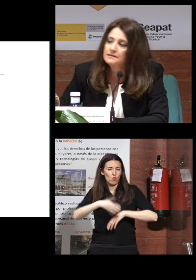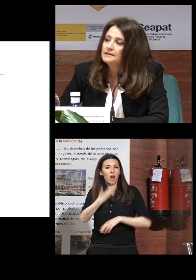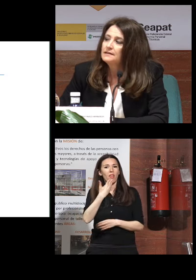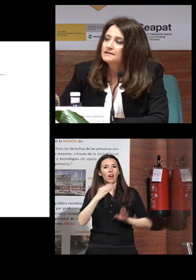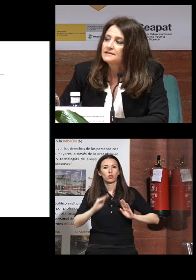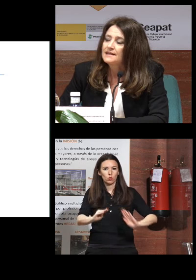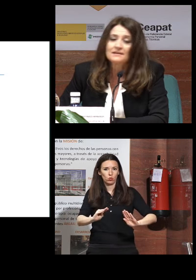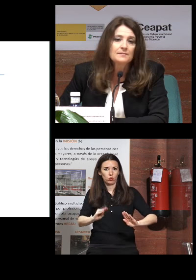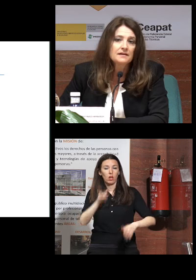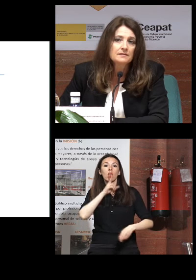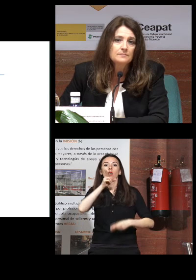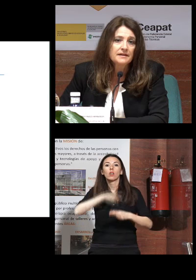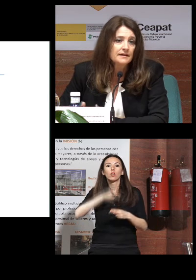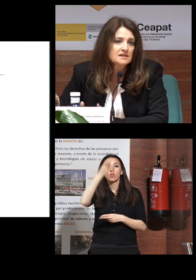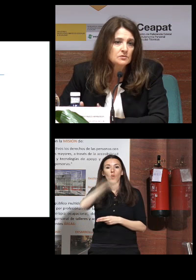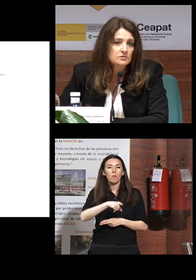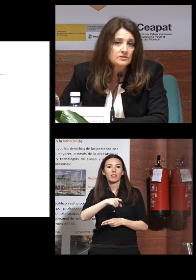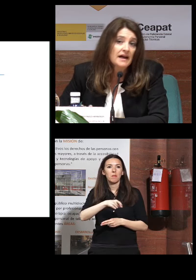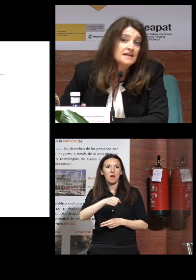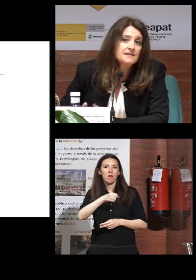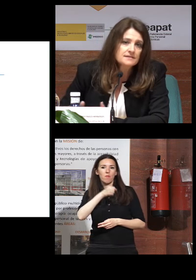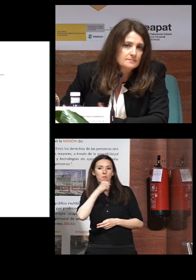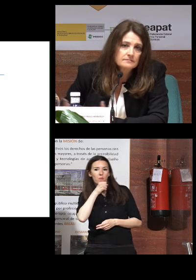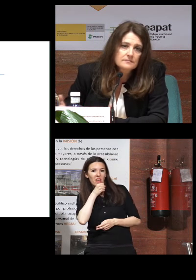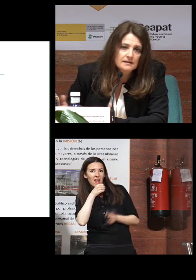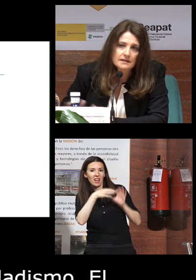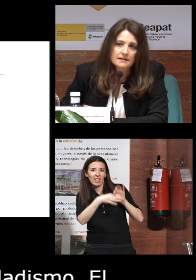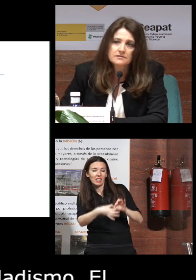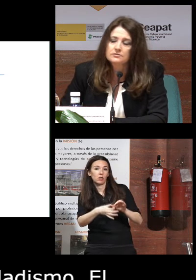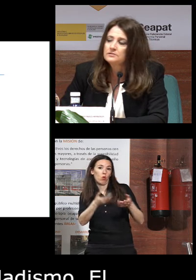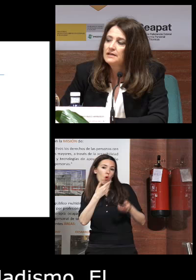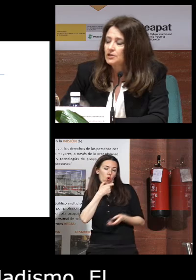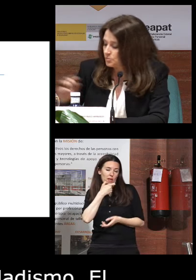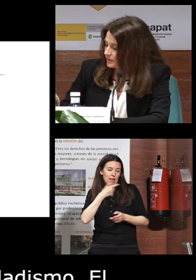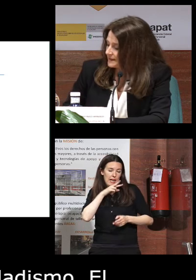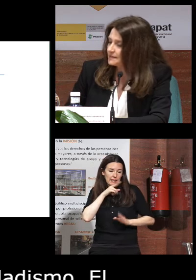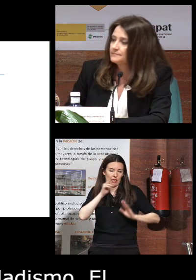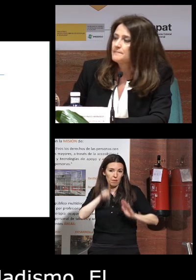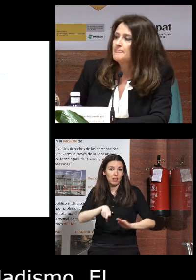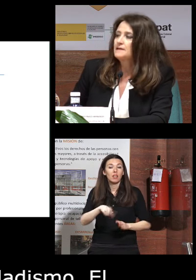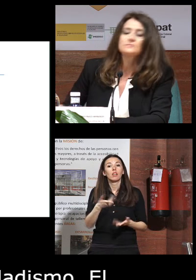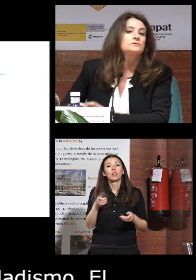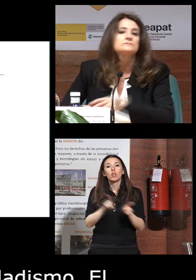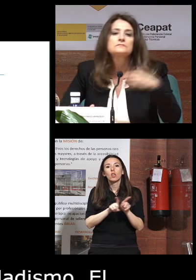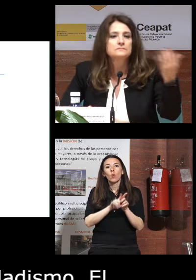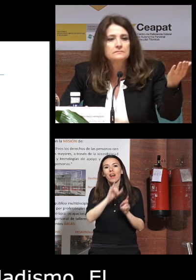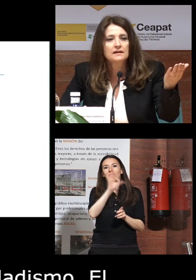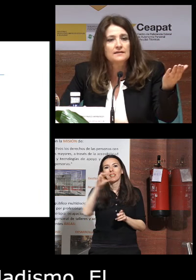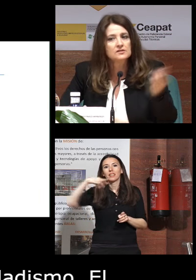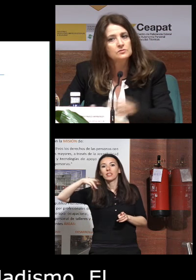se le llama también viejismo o ageism en inglés ¿no? y como cualquier ismo